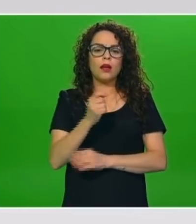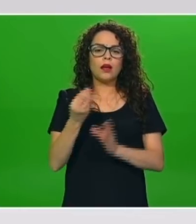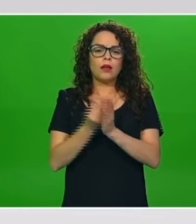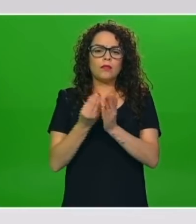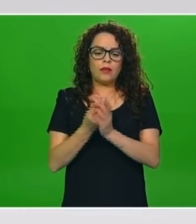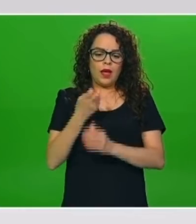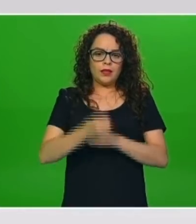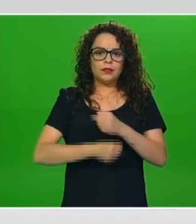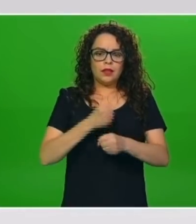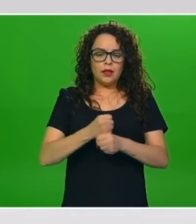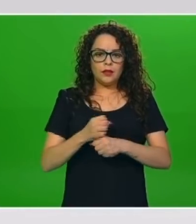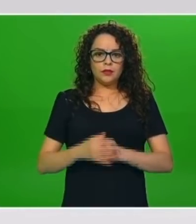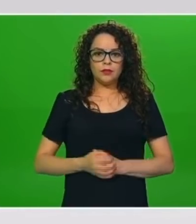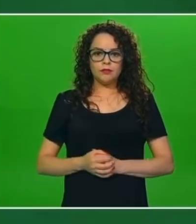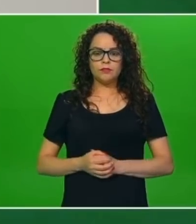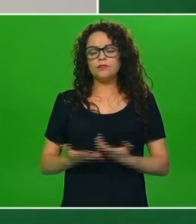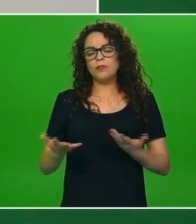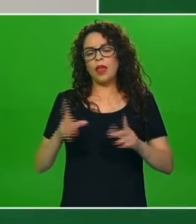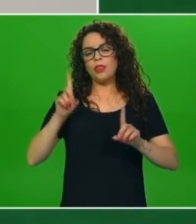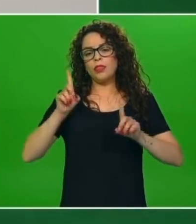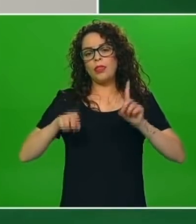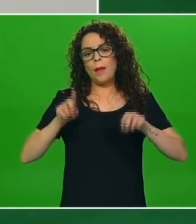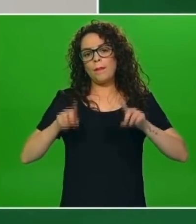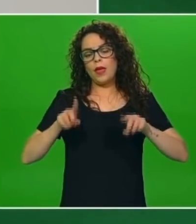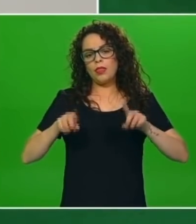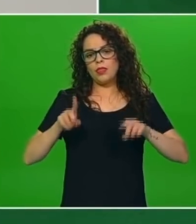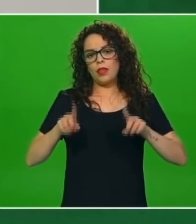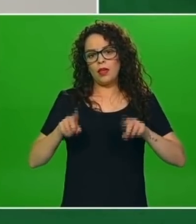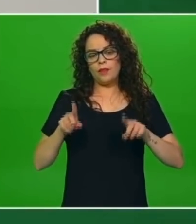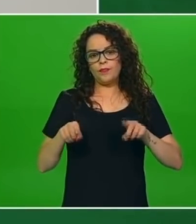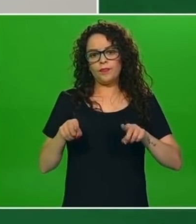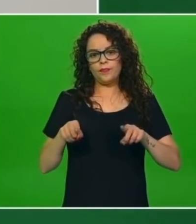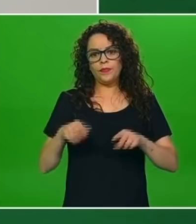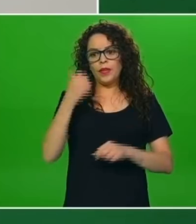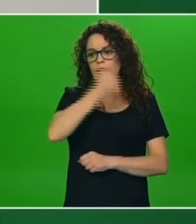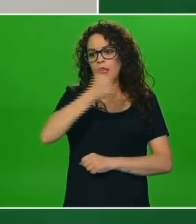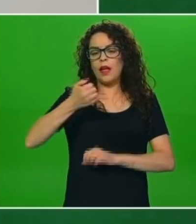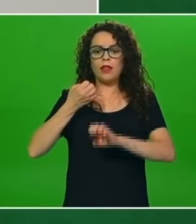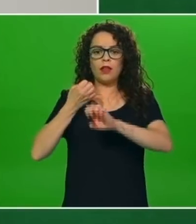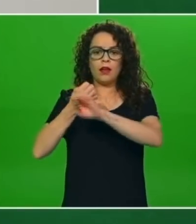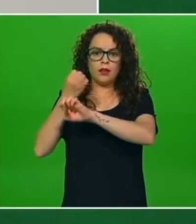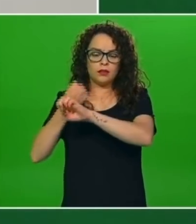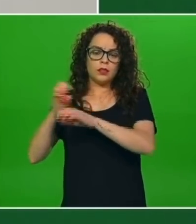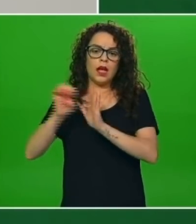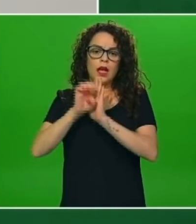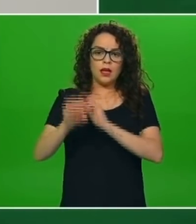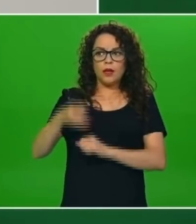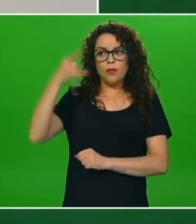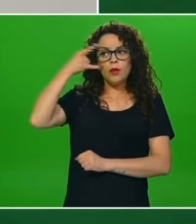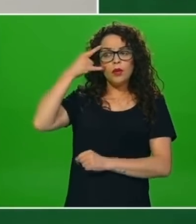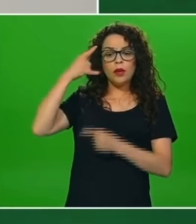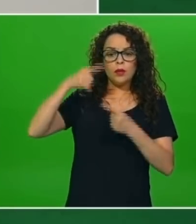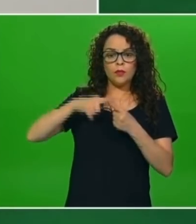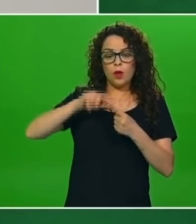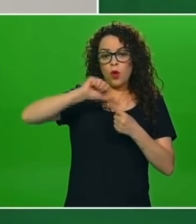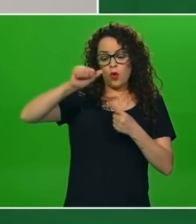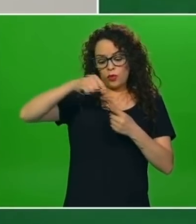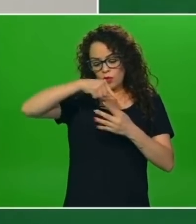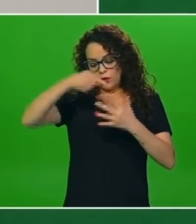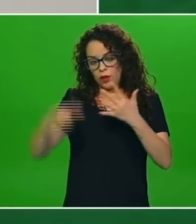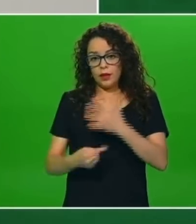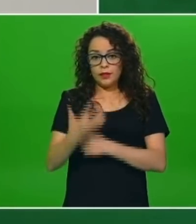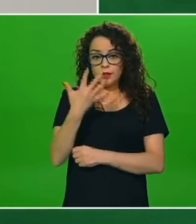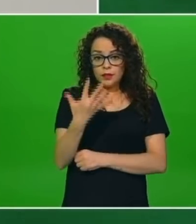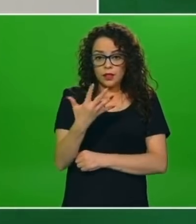porque esto dependería del riesgo epidemiológico de cada entidad, así como Campeche y otras cinco entidades federativas en este momento